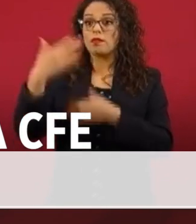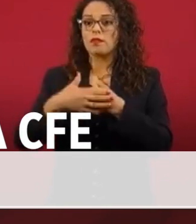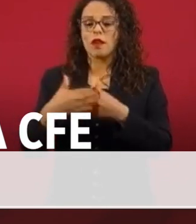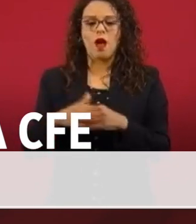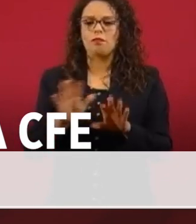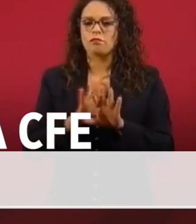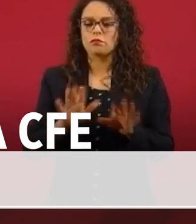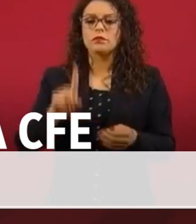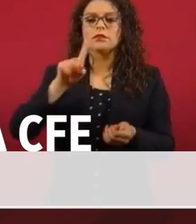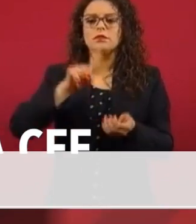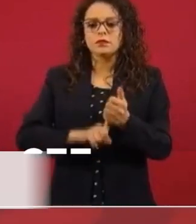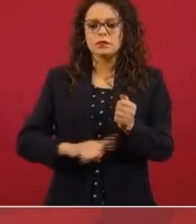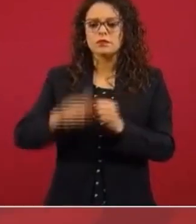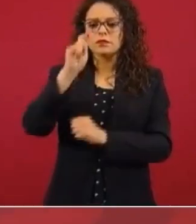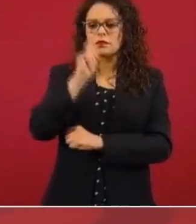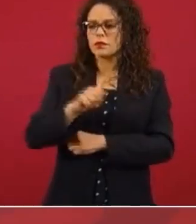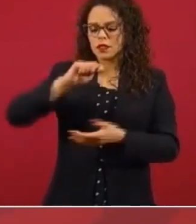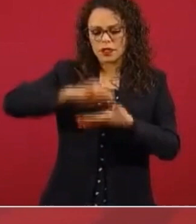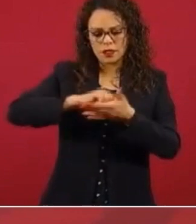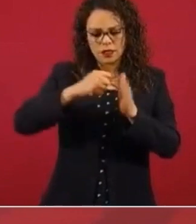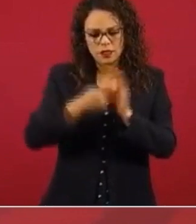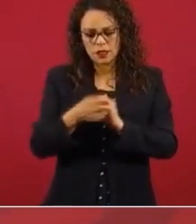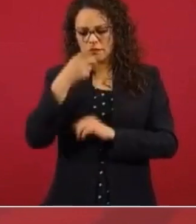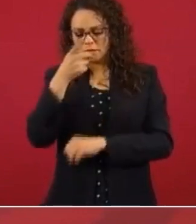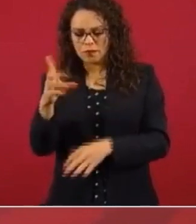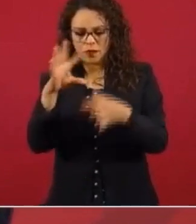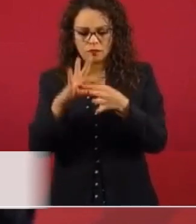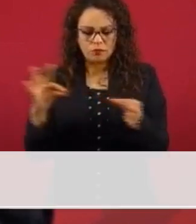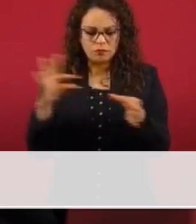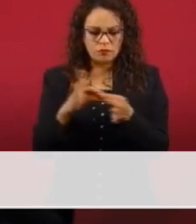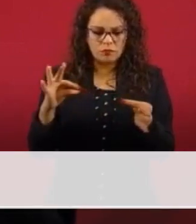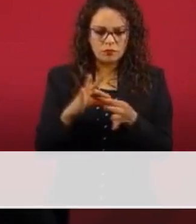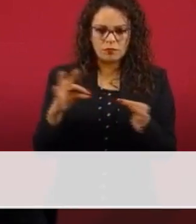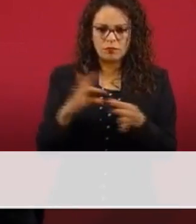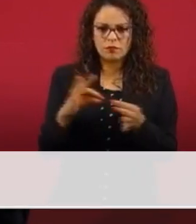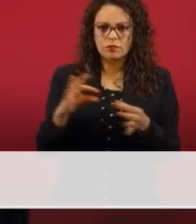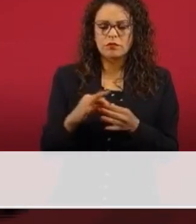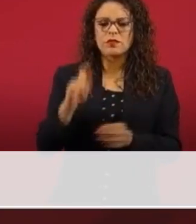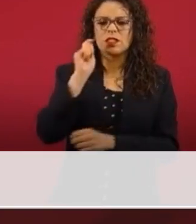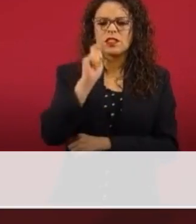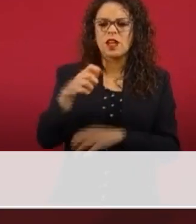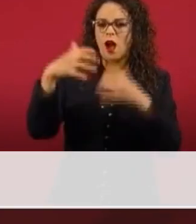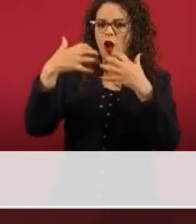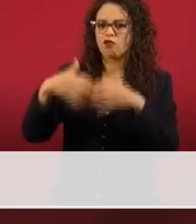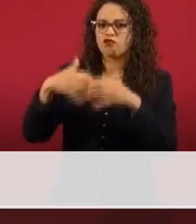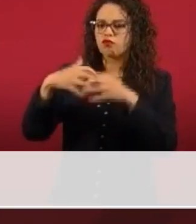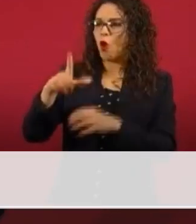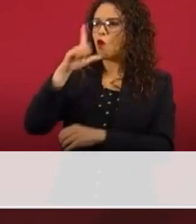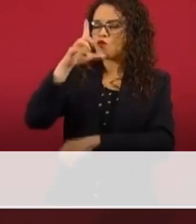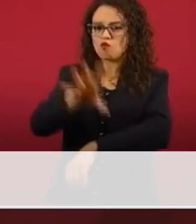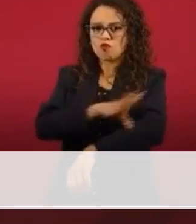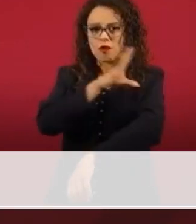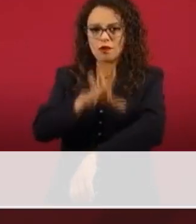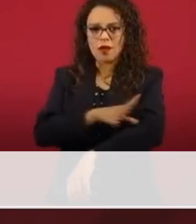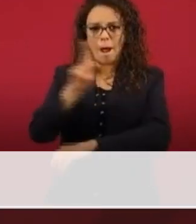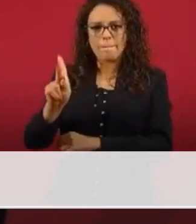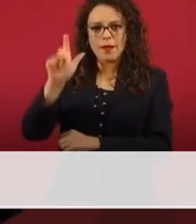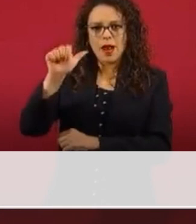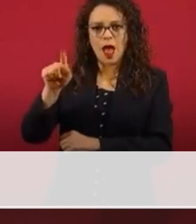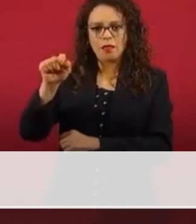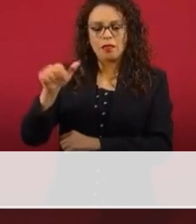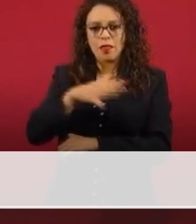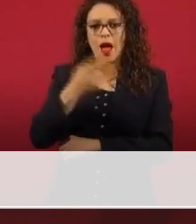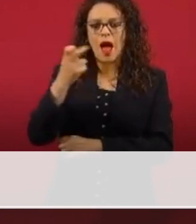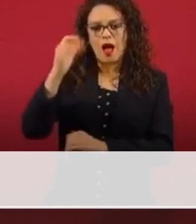lo que expresaron los técnicos, salieron de operación unas plantas y esto generó un descontrol